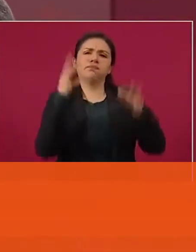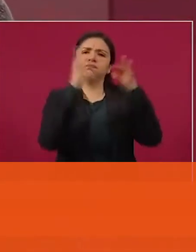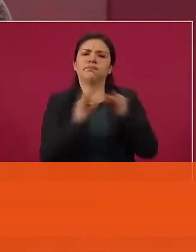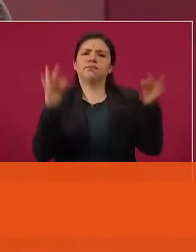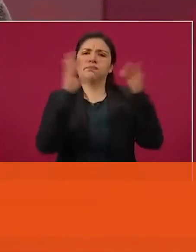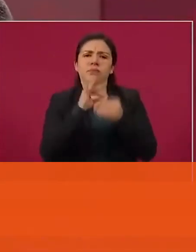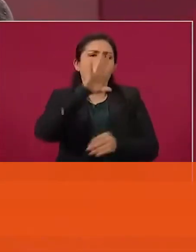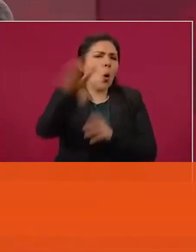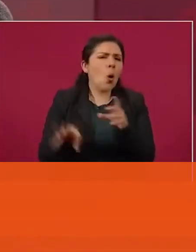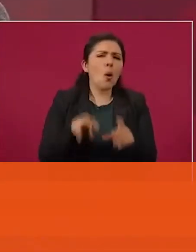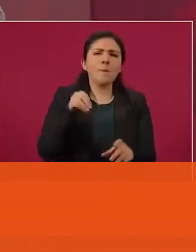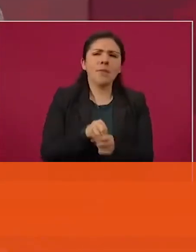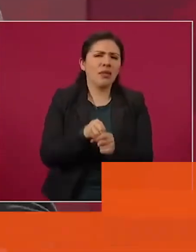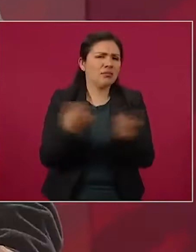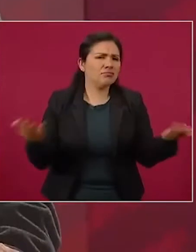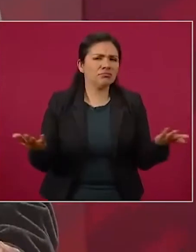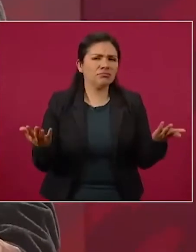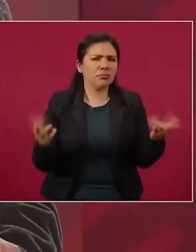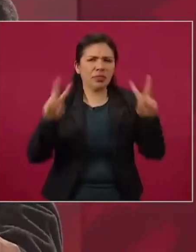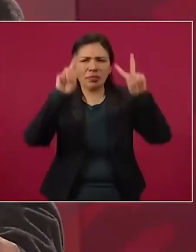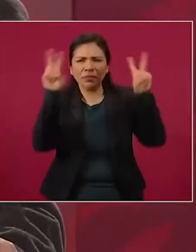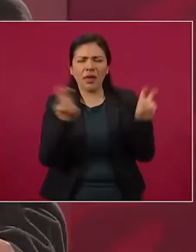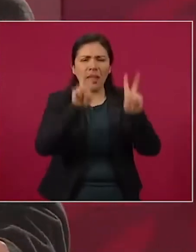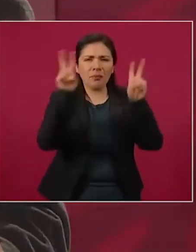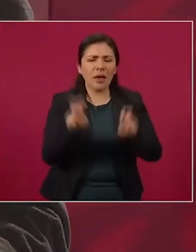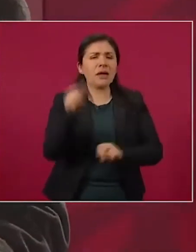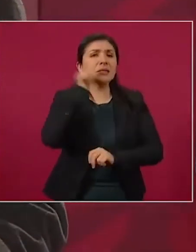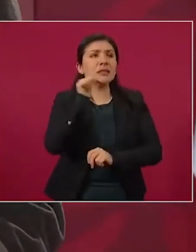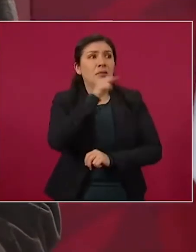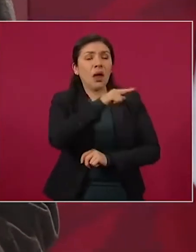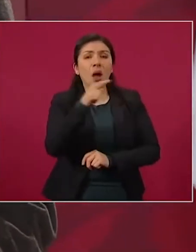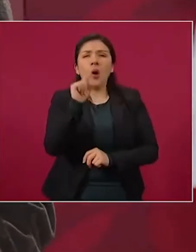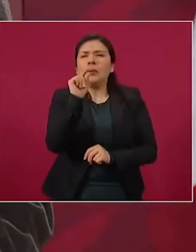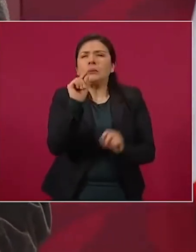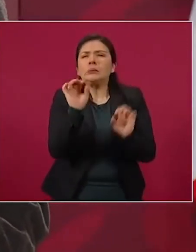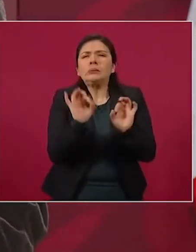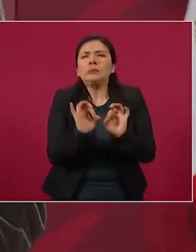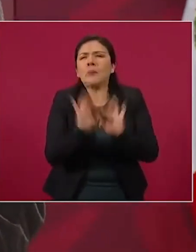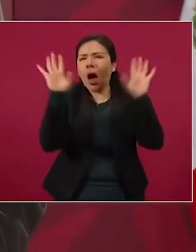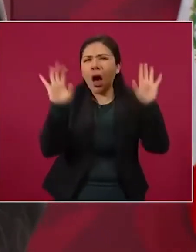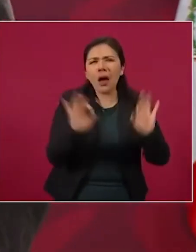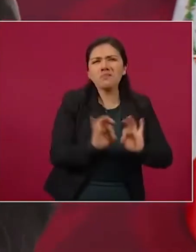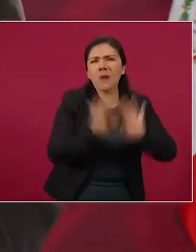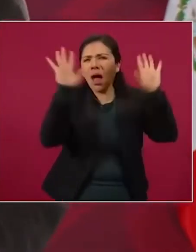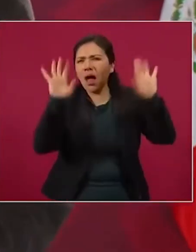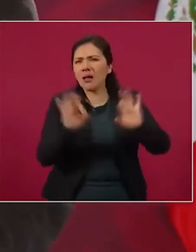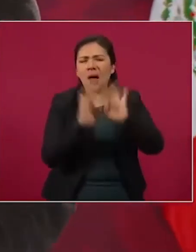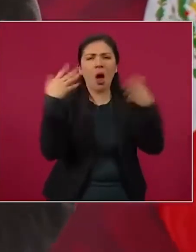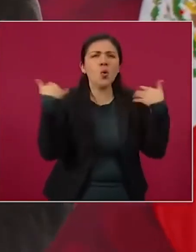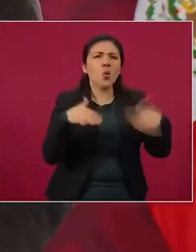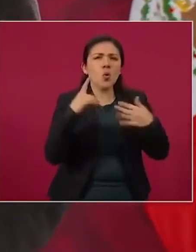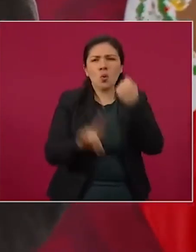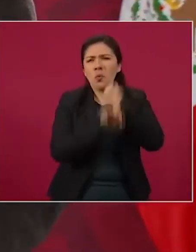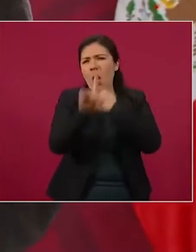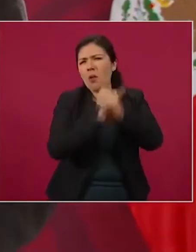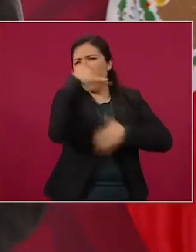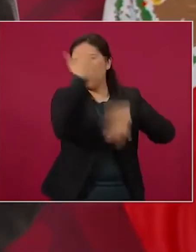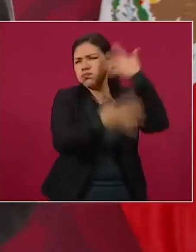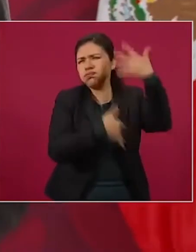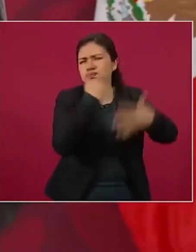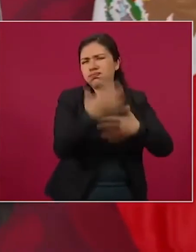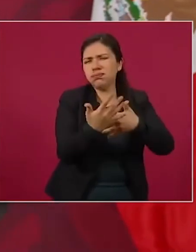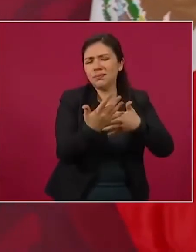hacen escándalo al grado de